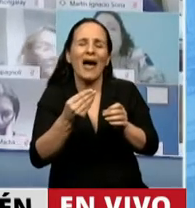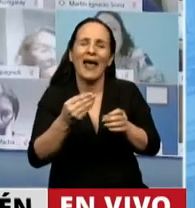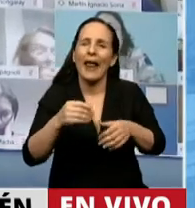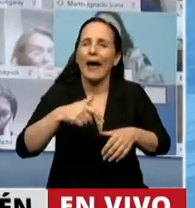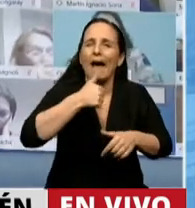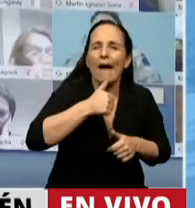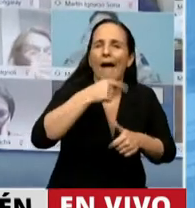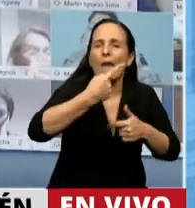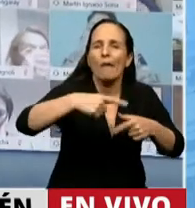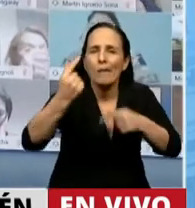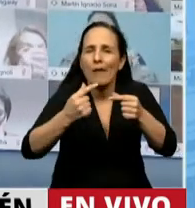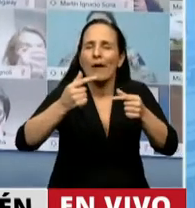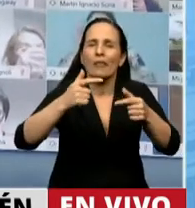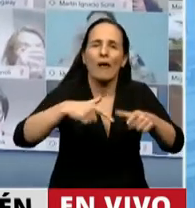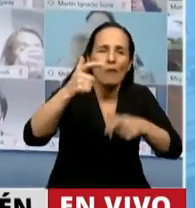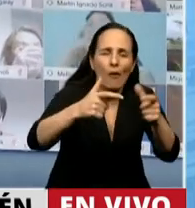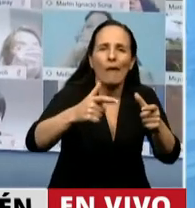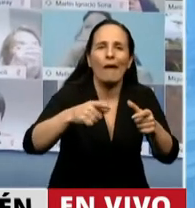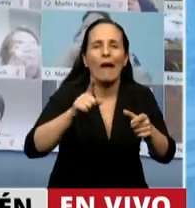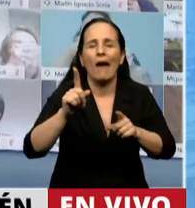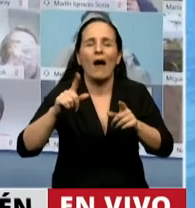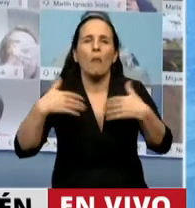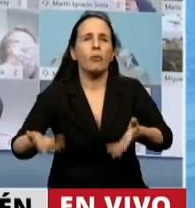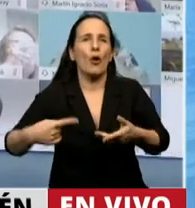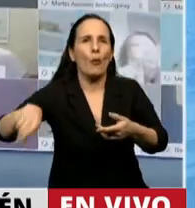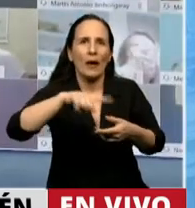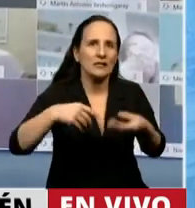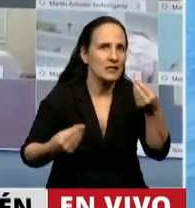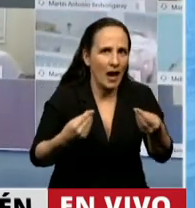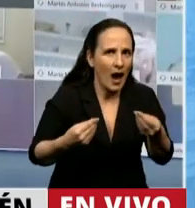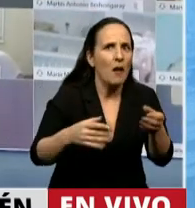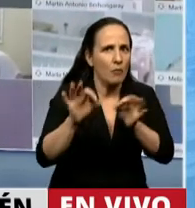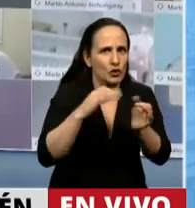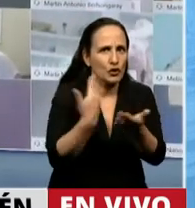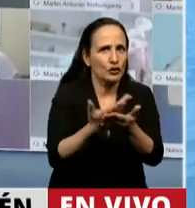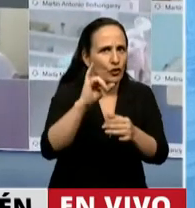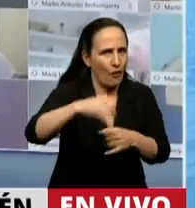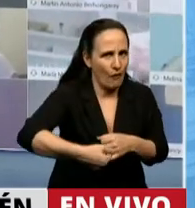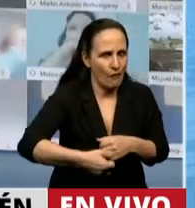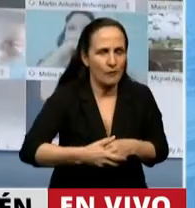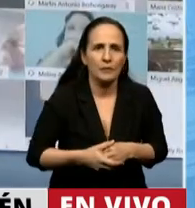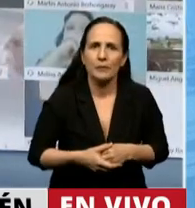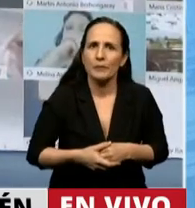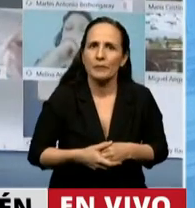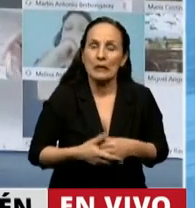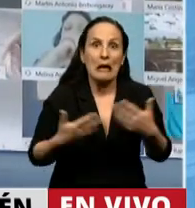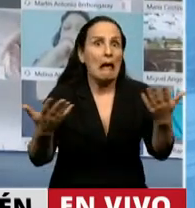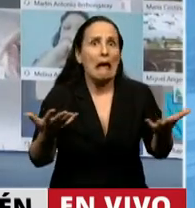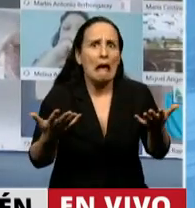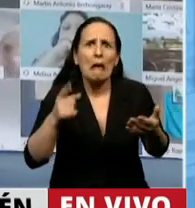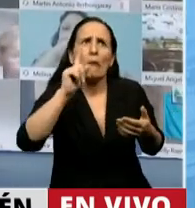escala. Estas iniciativas muchas veces requieren de la construcción de